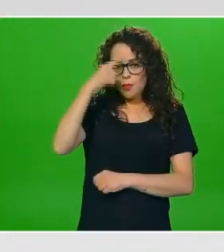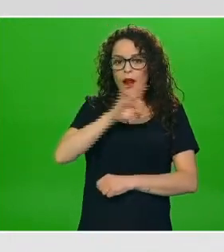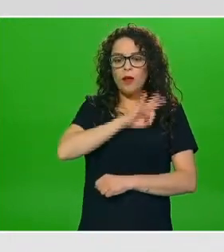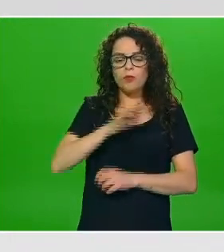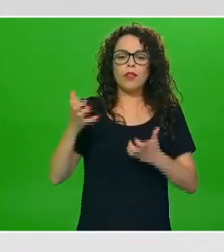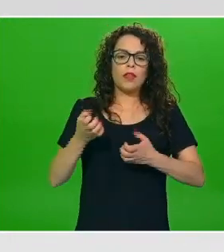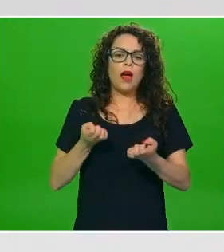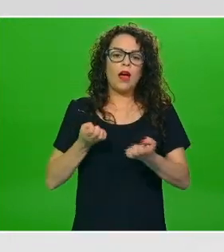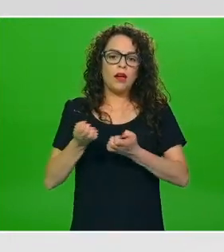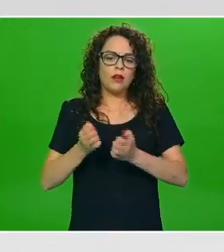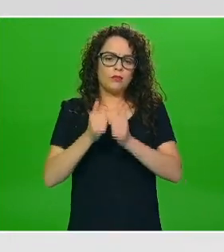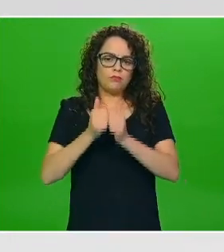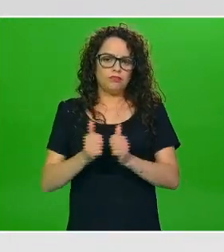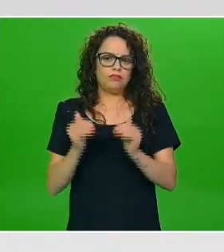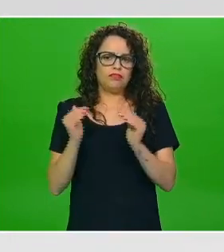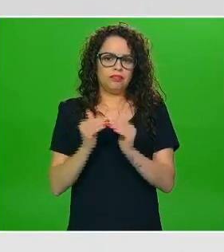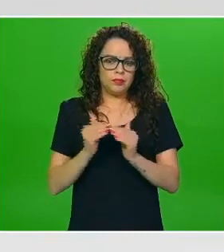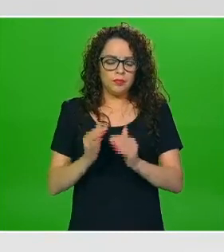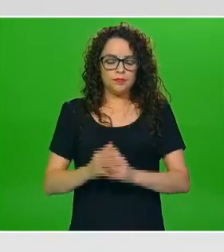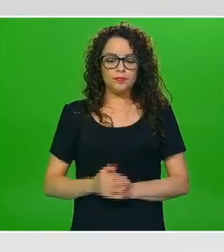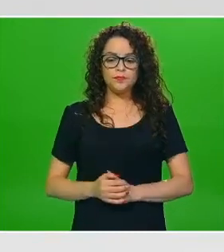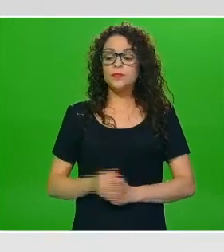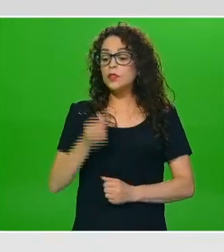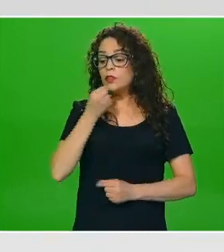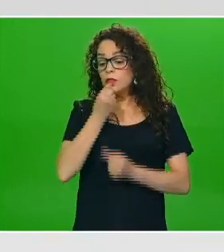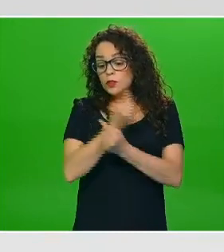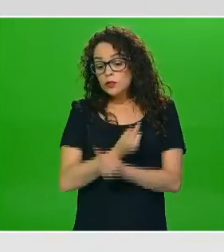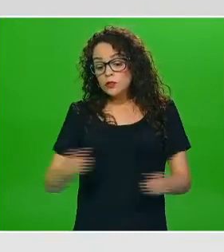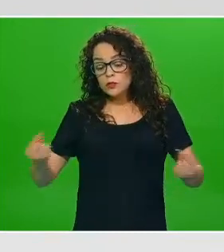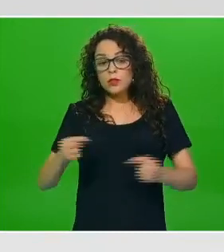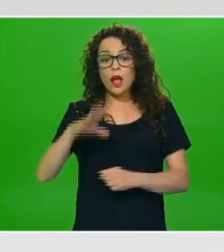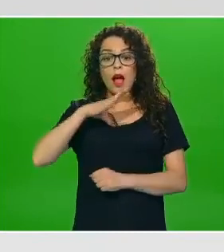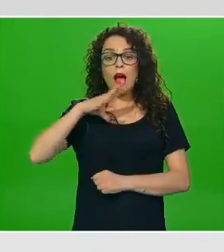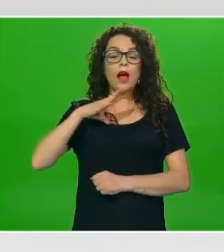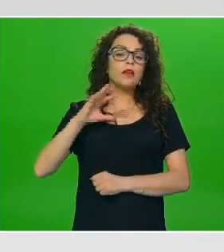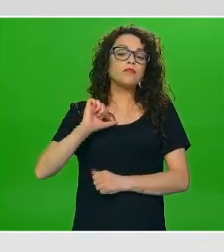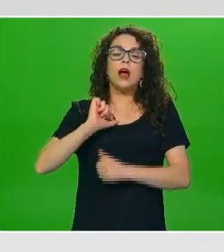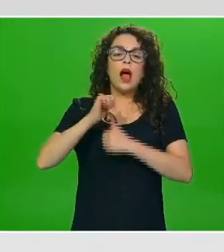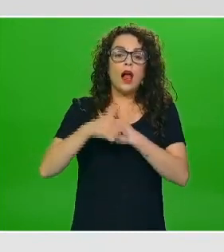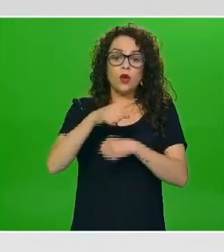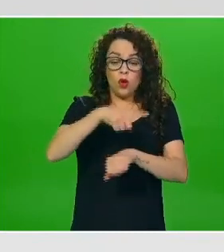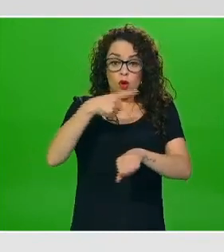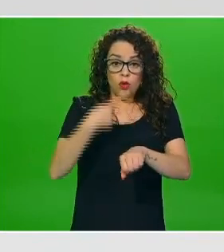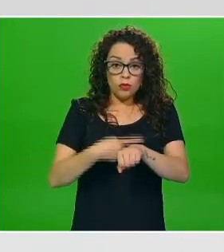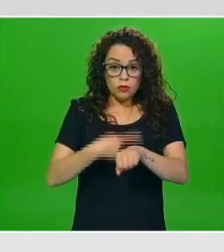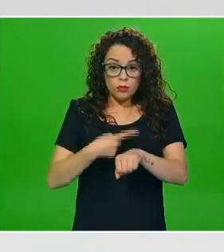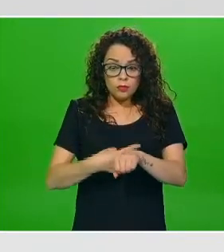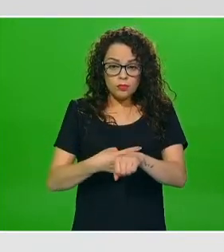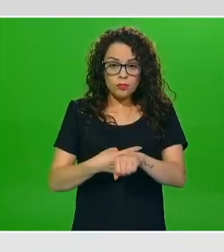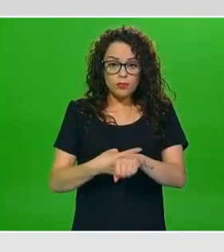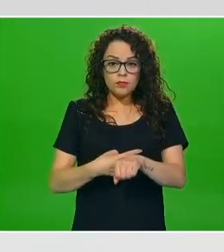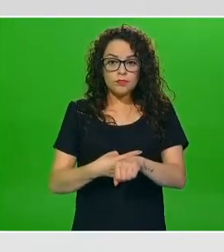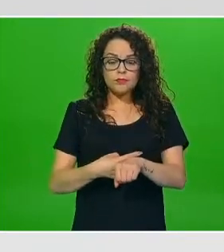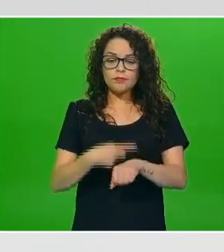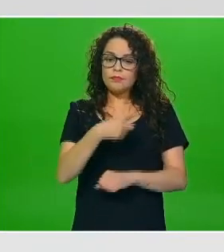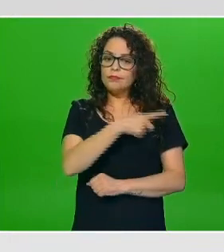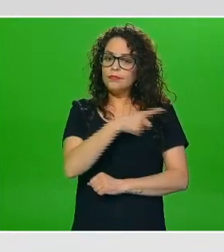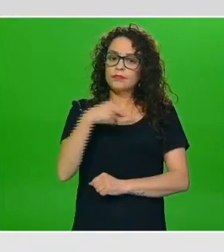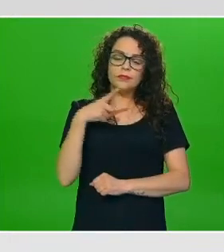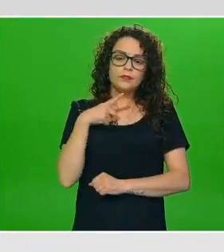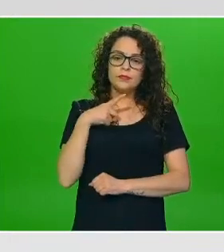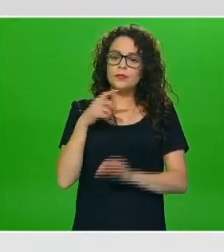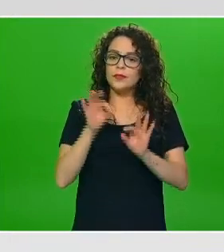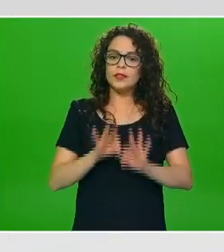pequeños que viven con alguna comorbilidad siempre la mejor opción es acudir con un